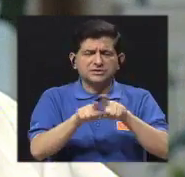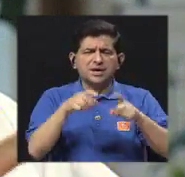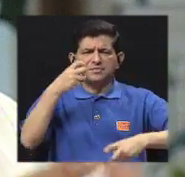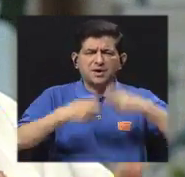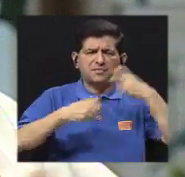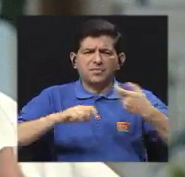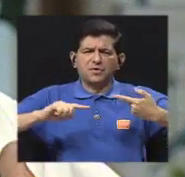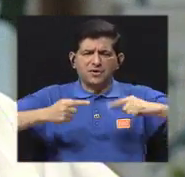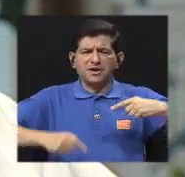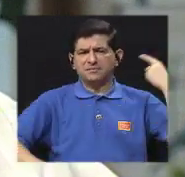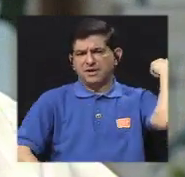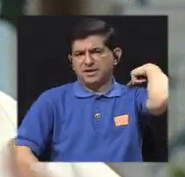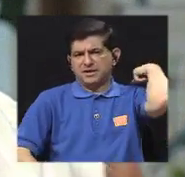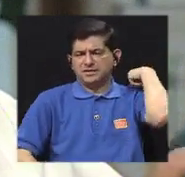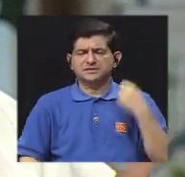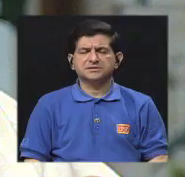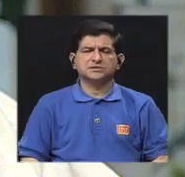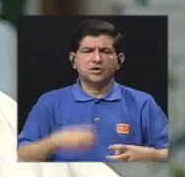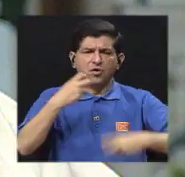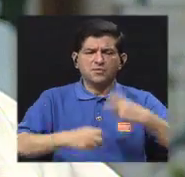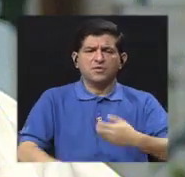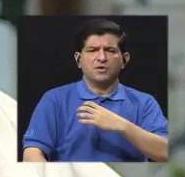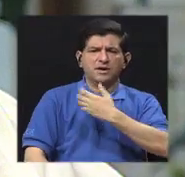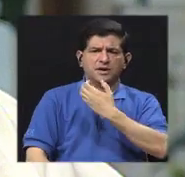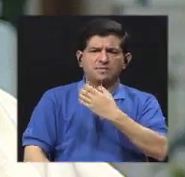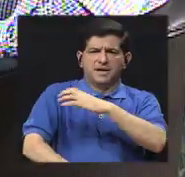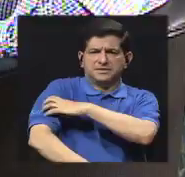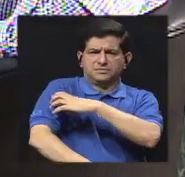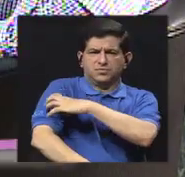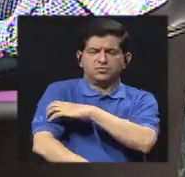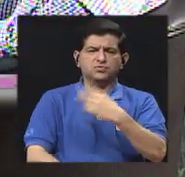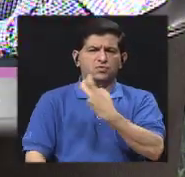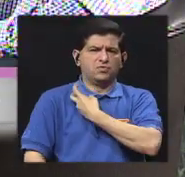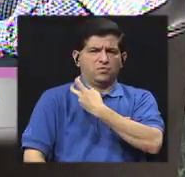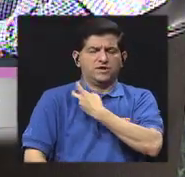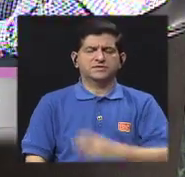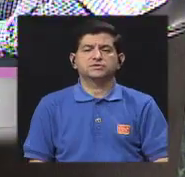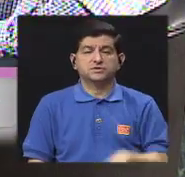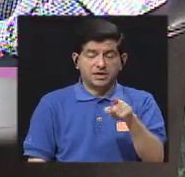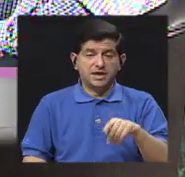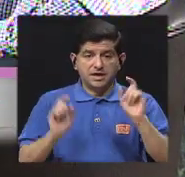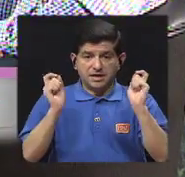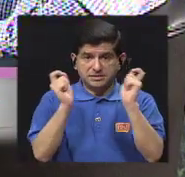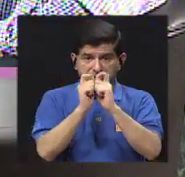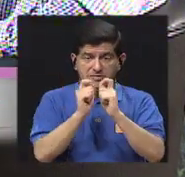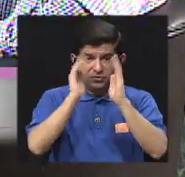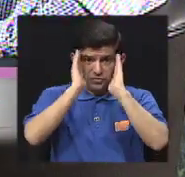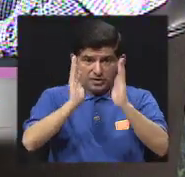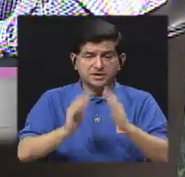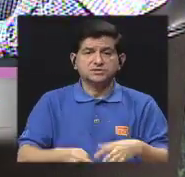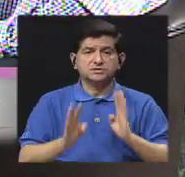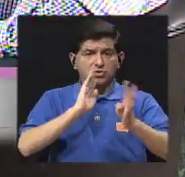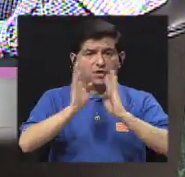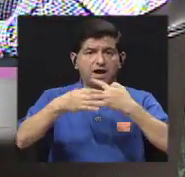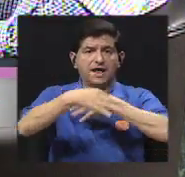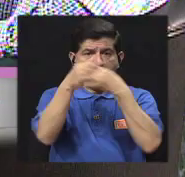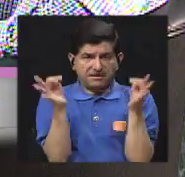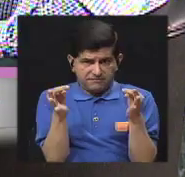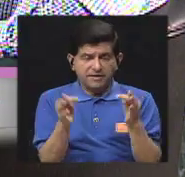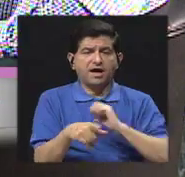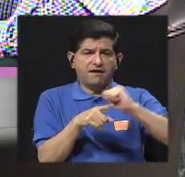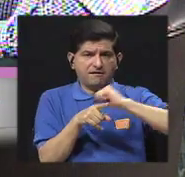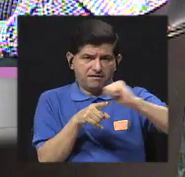mecánicas o lesiones musculoesqueléticas. Yo quisiera también detenerme en este punto, hablando de los talleres, ahora que usted menciona